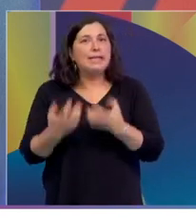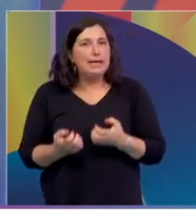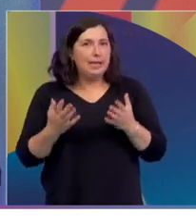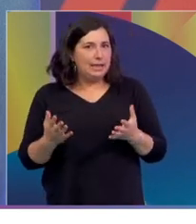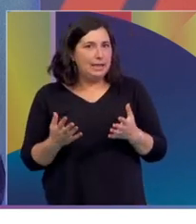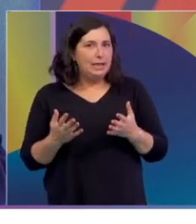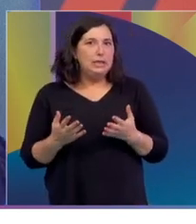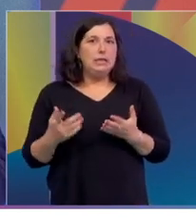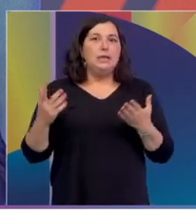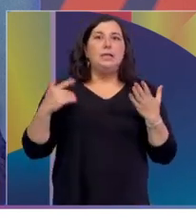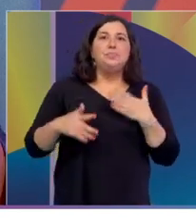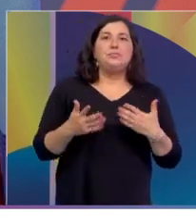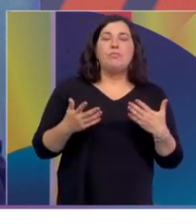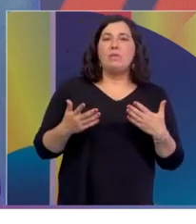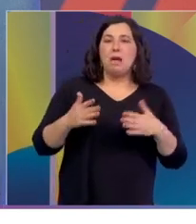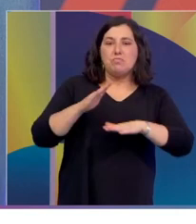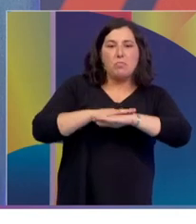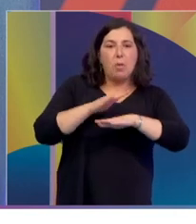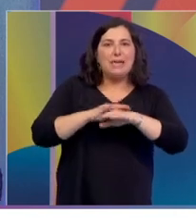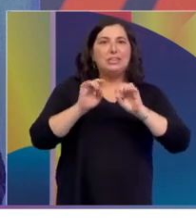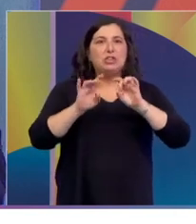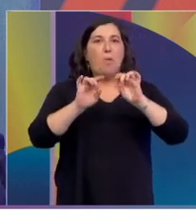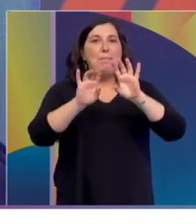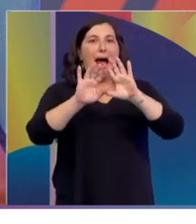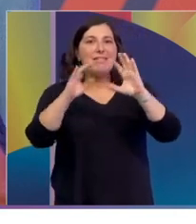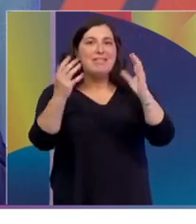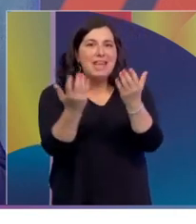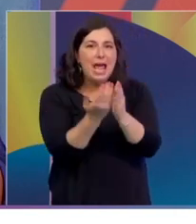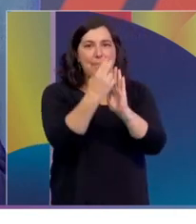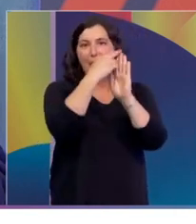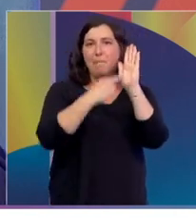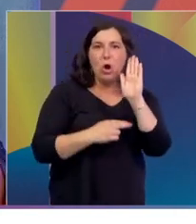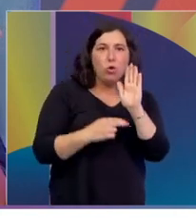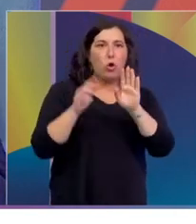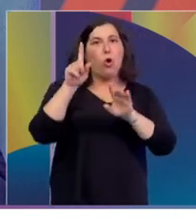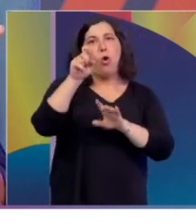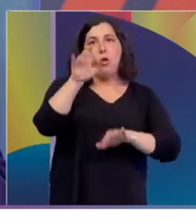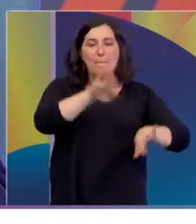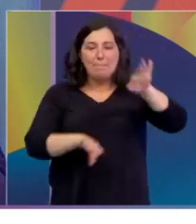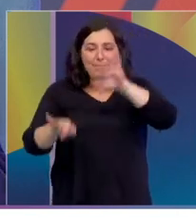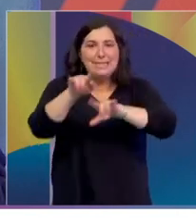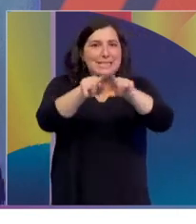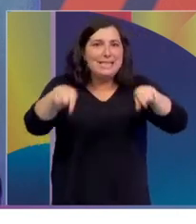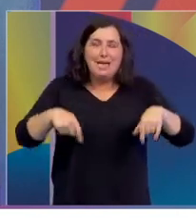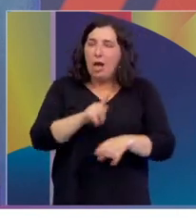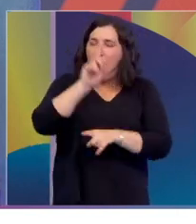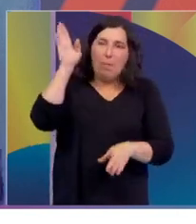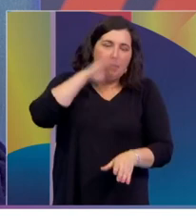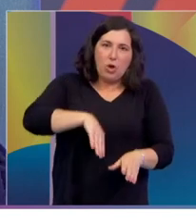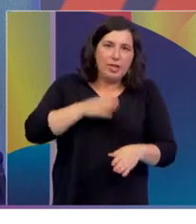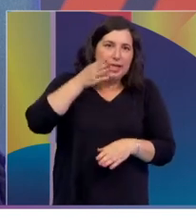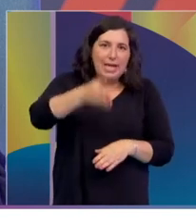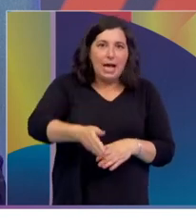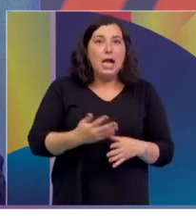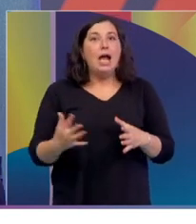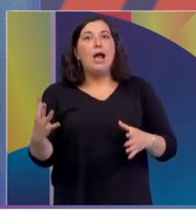Durante este tiempo de pandemia que no podíamos, por los protocolos, las piscinas como que no funcionaban, conseguimos